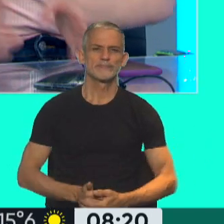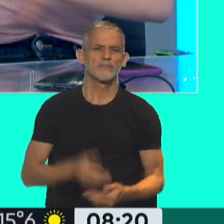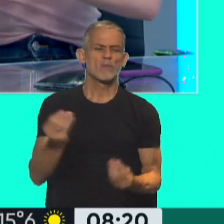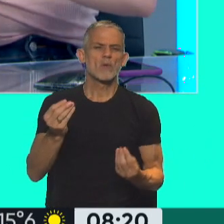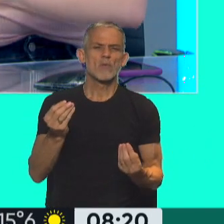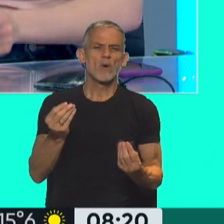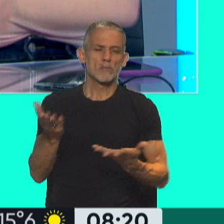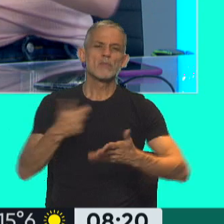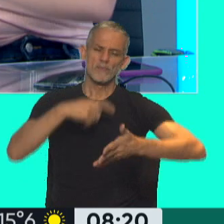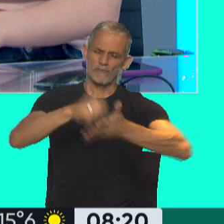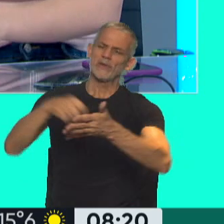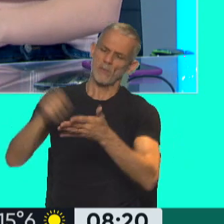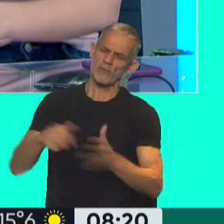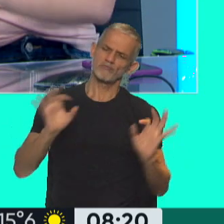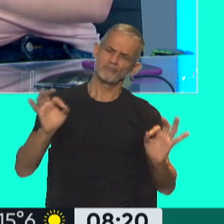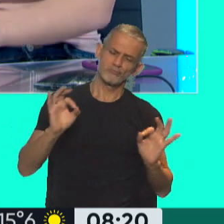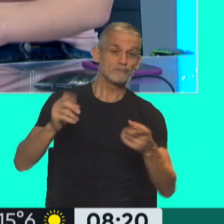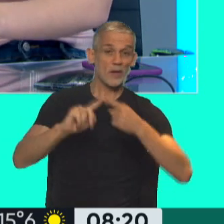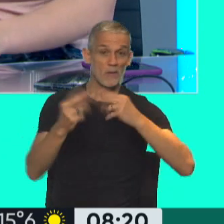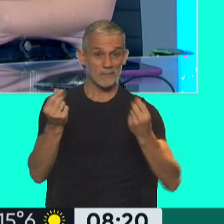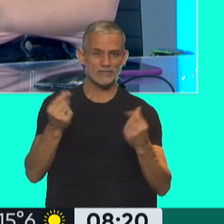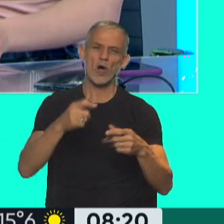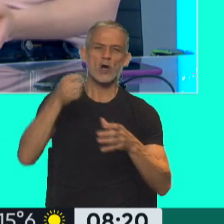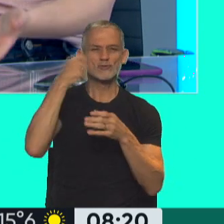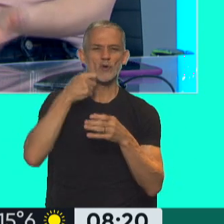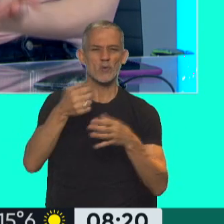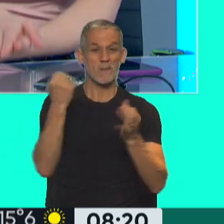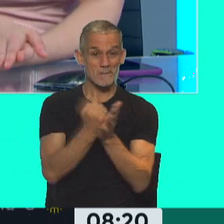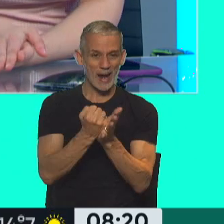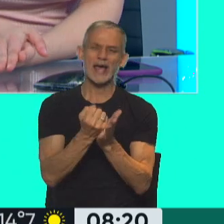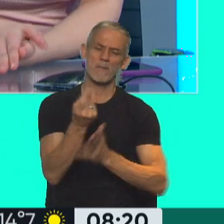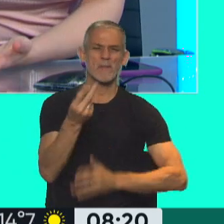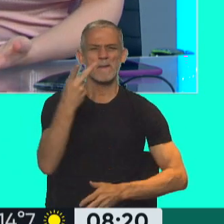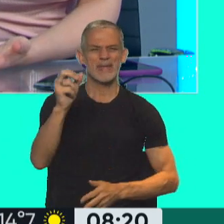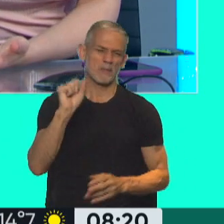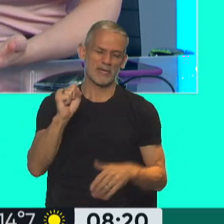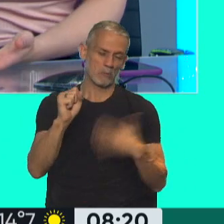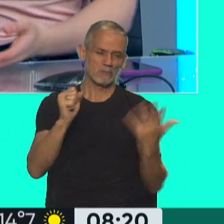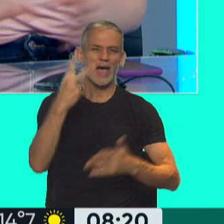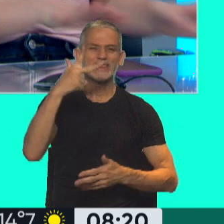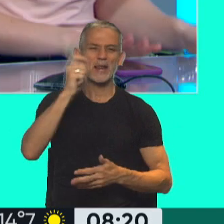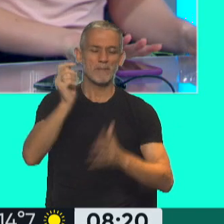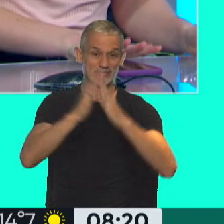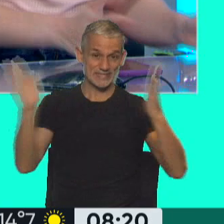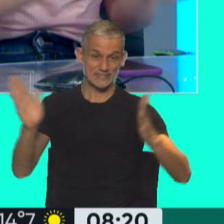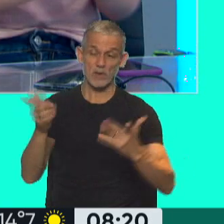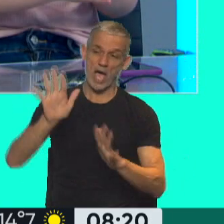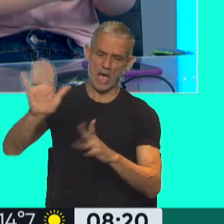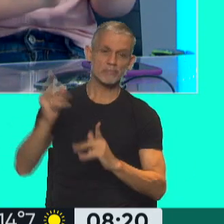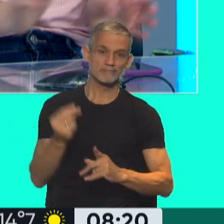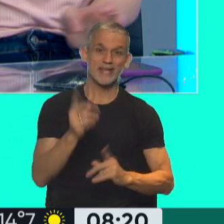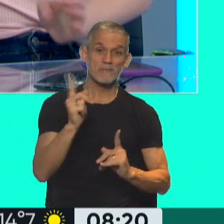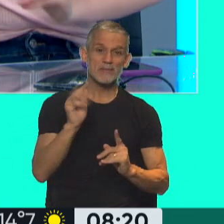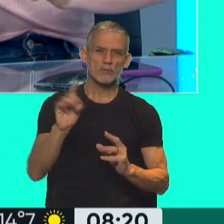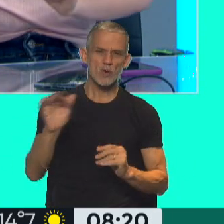es el juego? Vos y yo firmamos, vamos a establecer un yogur determinado a 20 pesos por tres meses. Perfecto. Yo me doy vuelta y ese